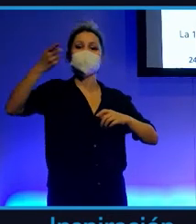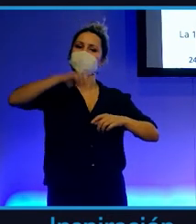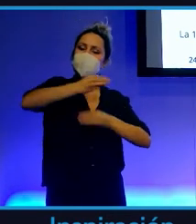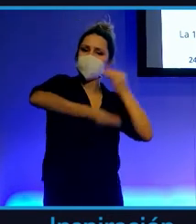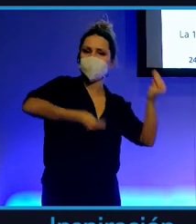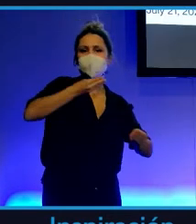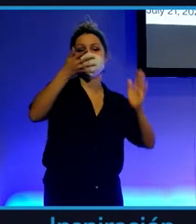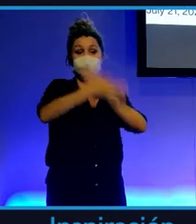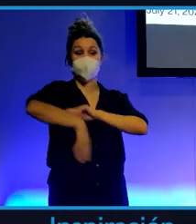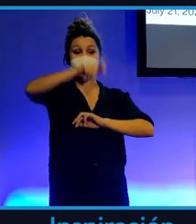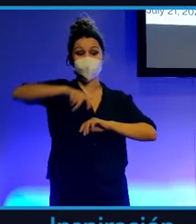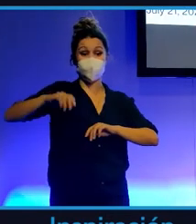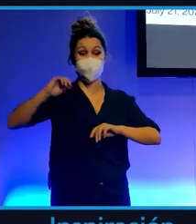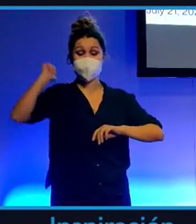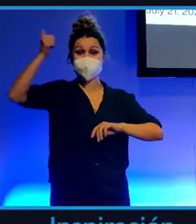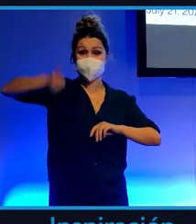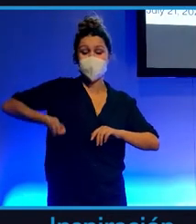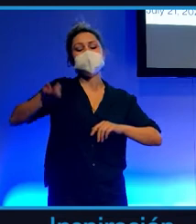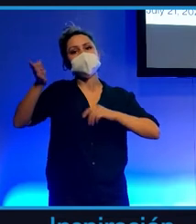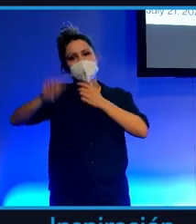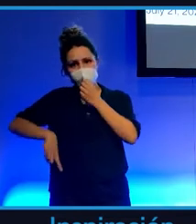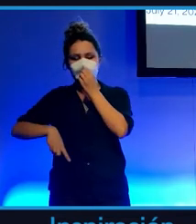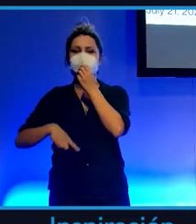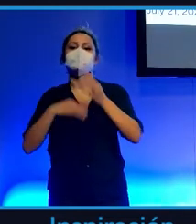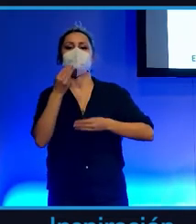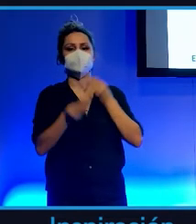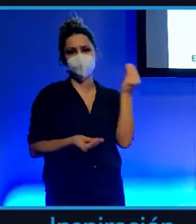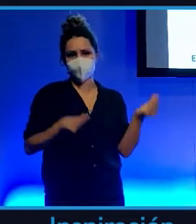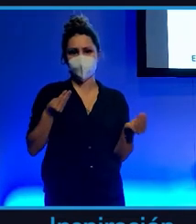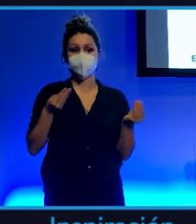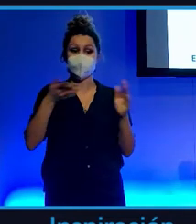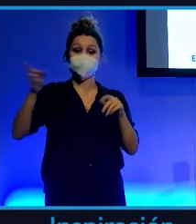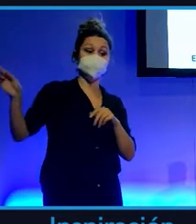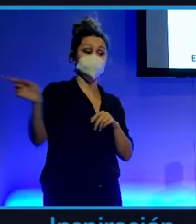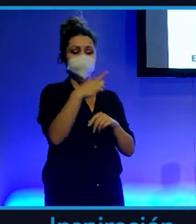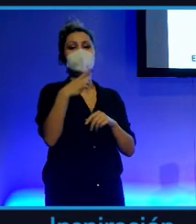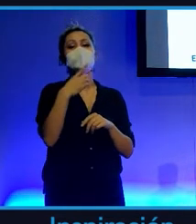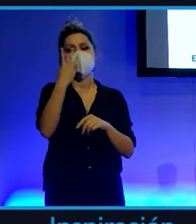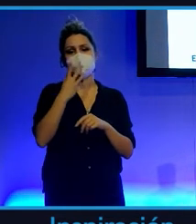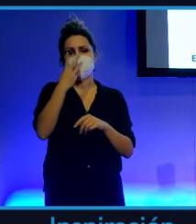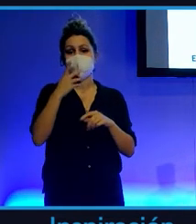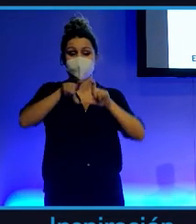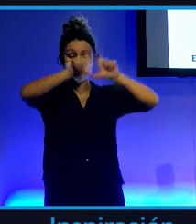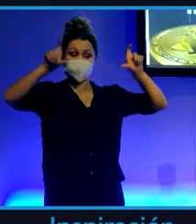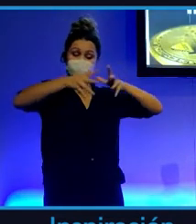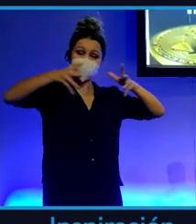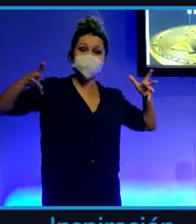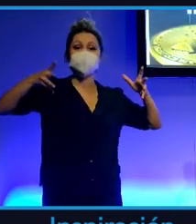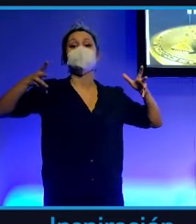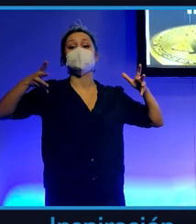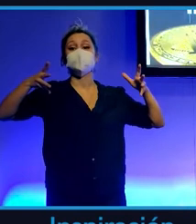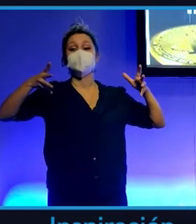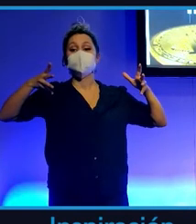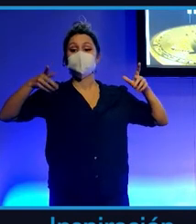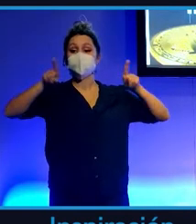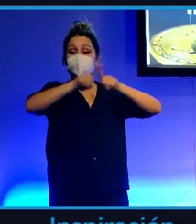Fortunas tradicionales ya entrando en Bitcoin. La mitad de los familia y ofices del mundo están entrando en Bitcoin. Empresas gordísimas cotizadas en Bitcoin.